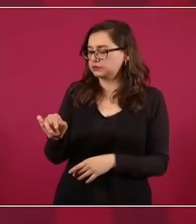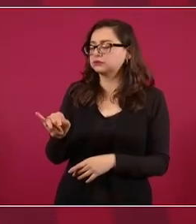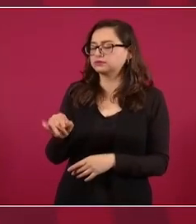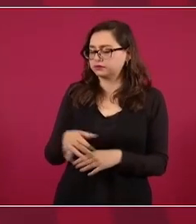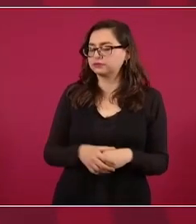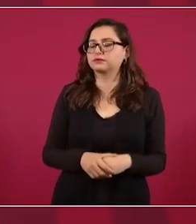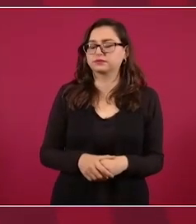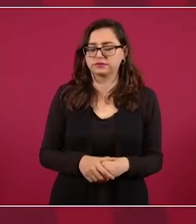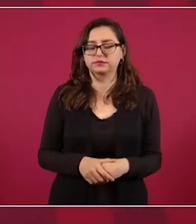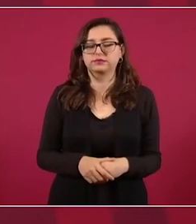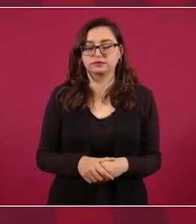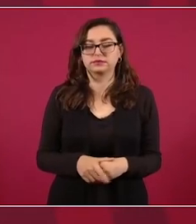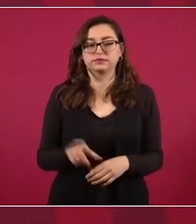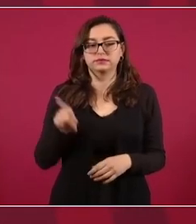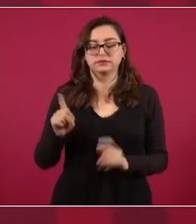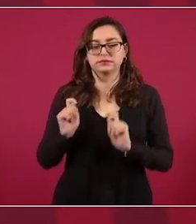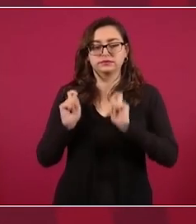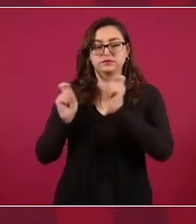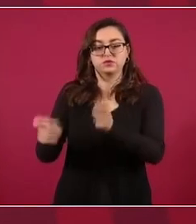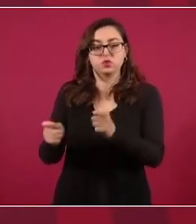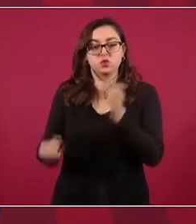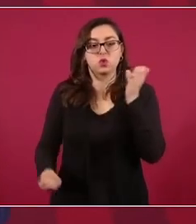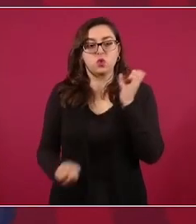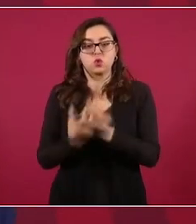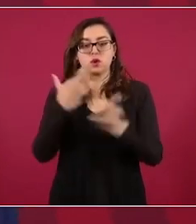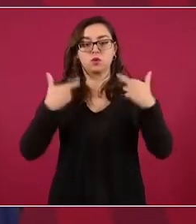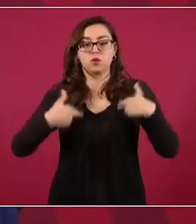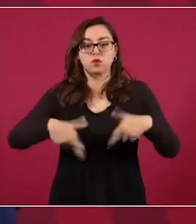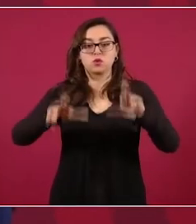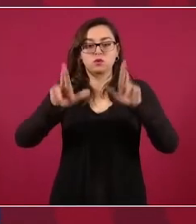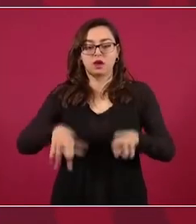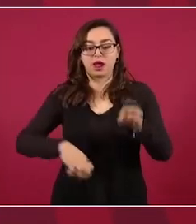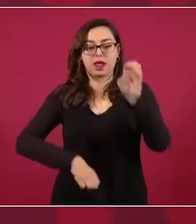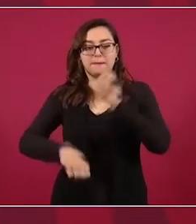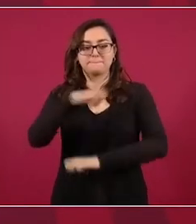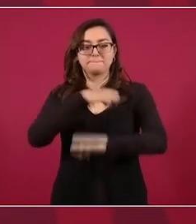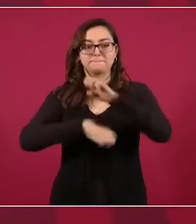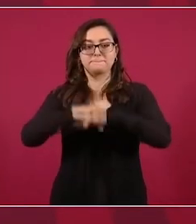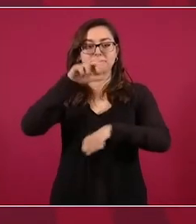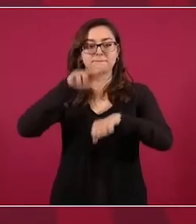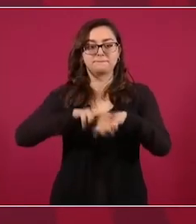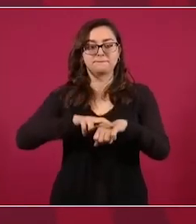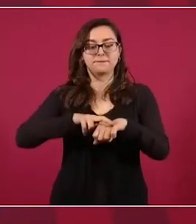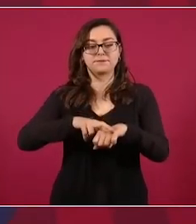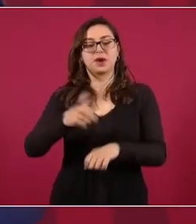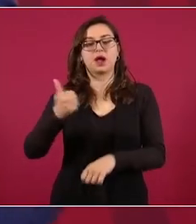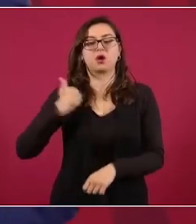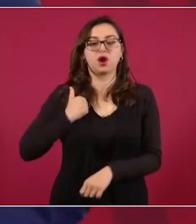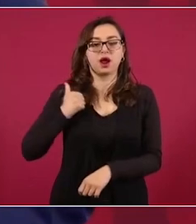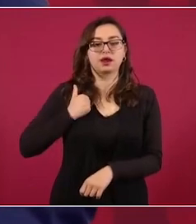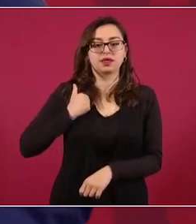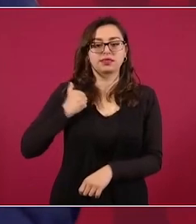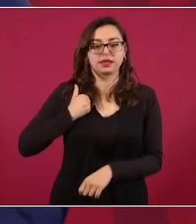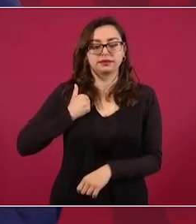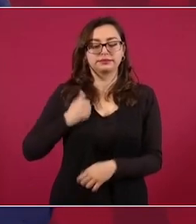como embajador de México en Canadá.